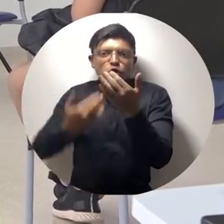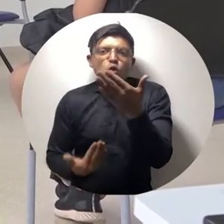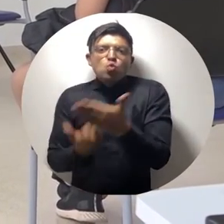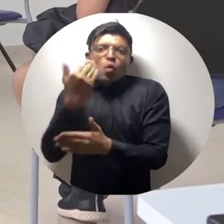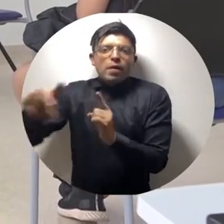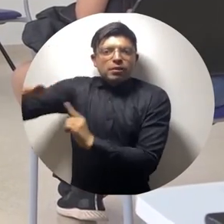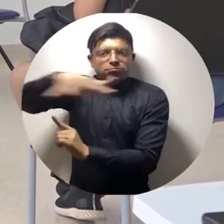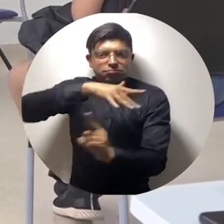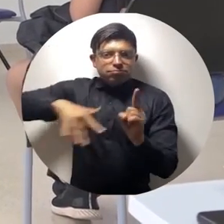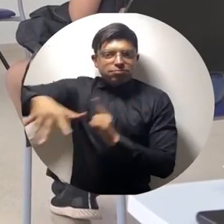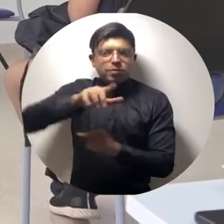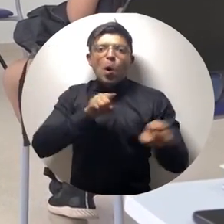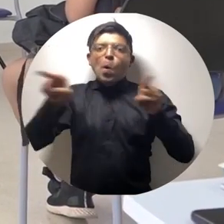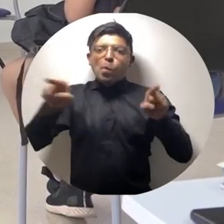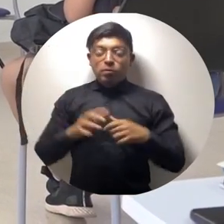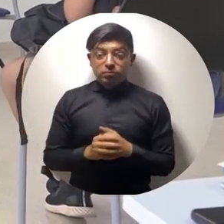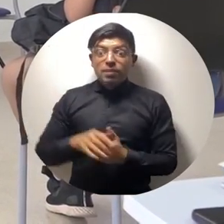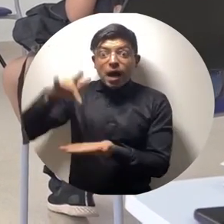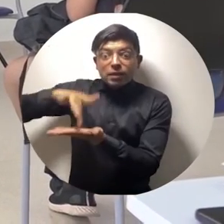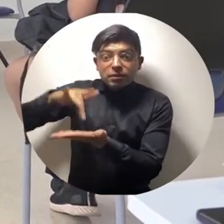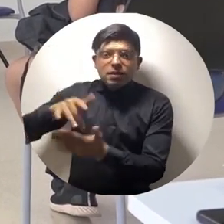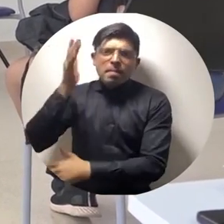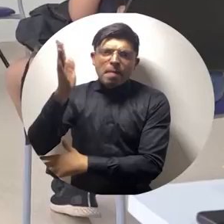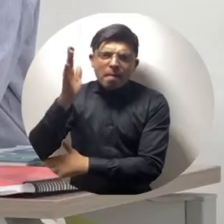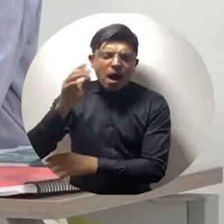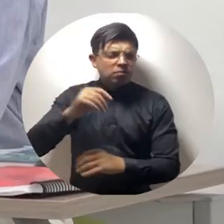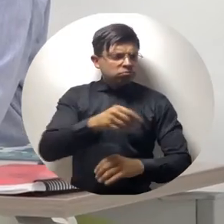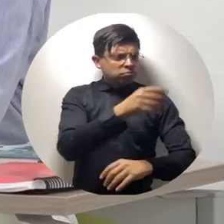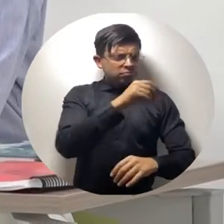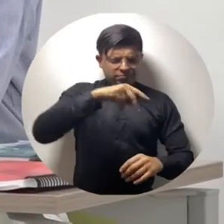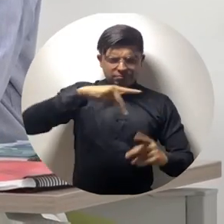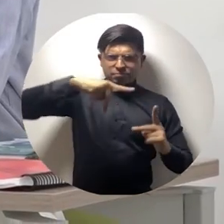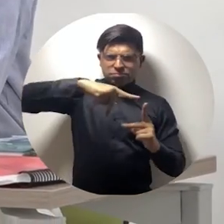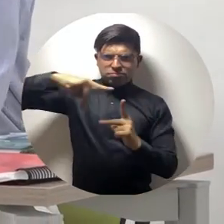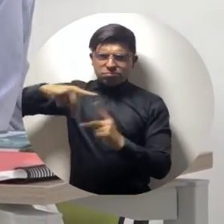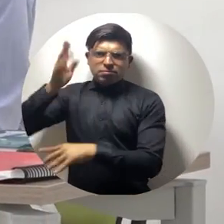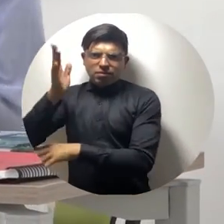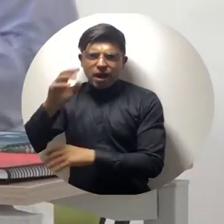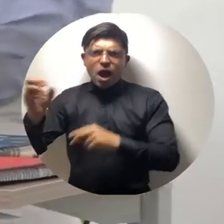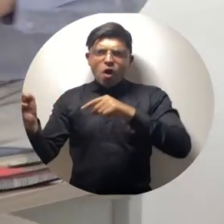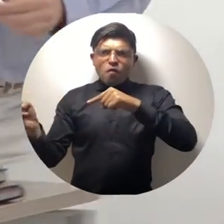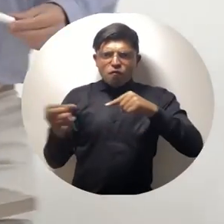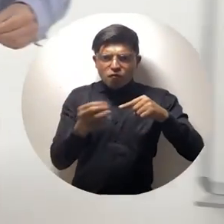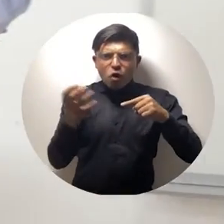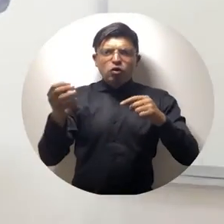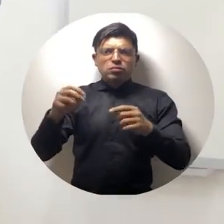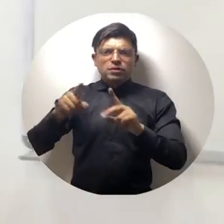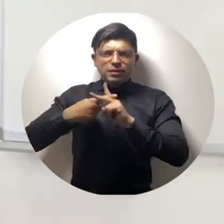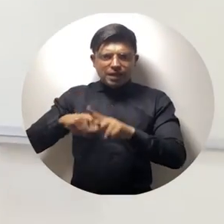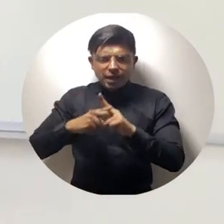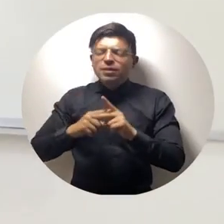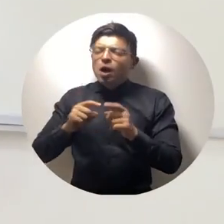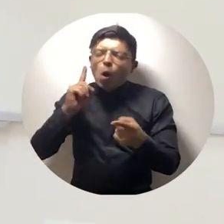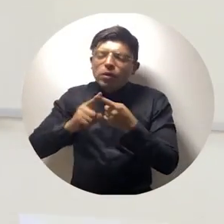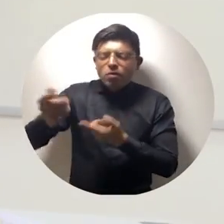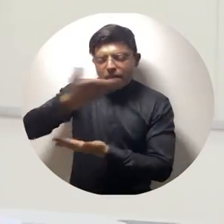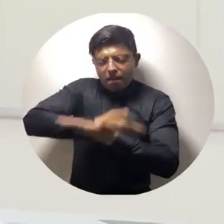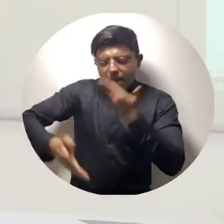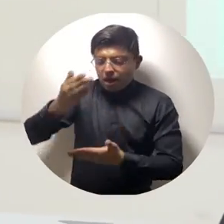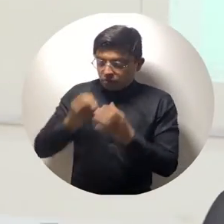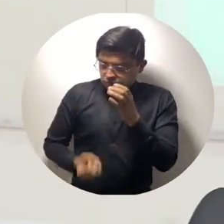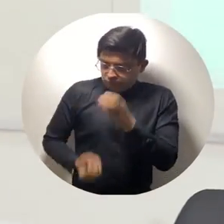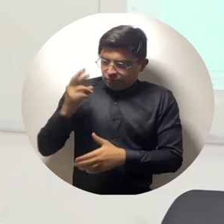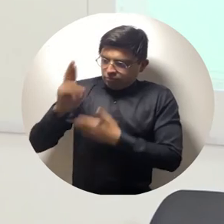tendrá como temática central los desafíos de la educación en el contexto de la nueva realidad. Los asistentes podrán participar de conferencias,